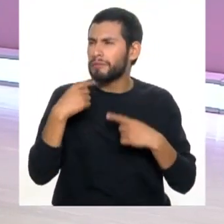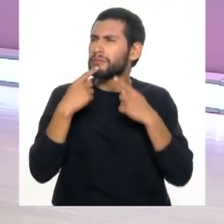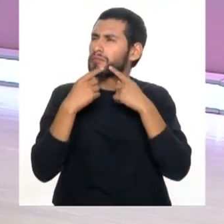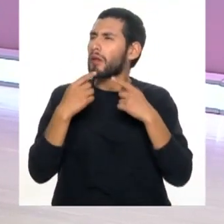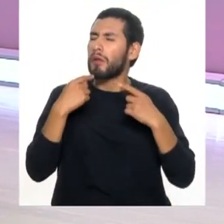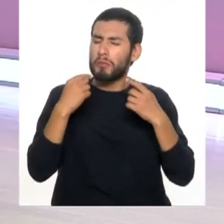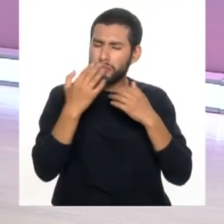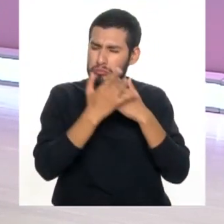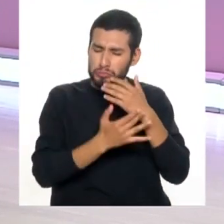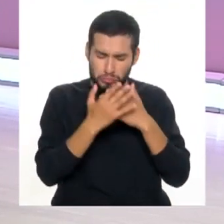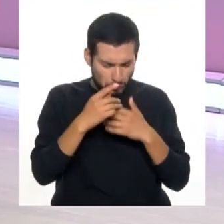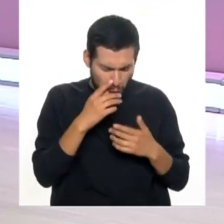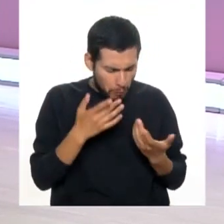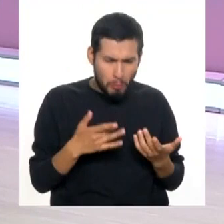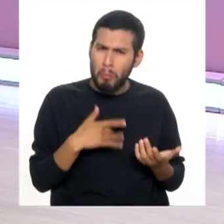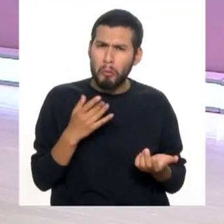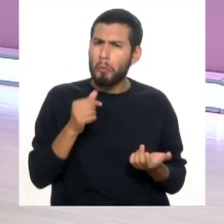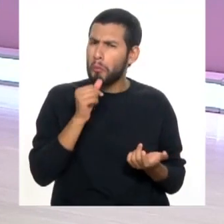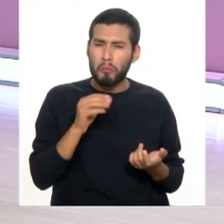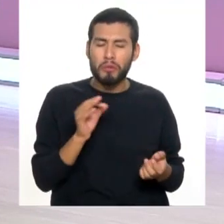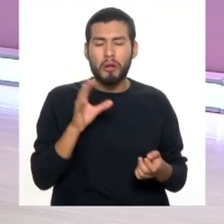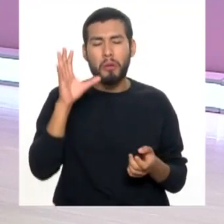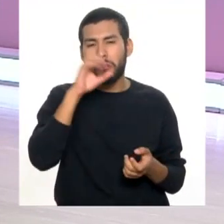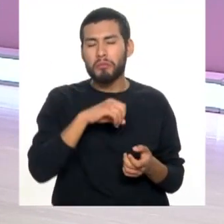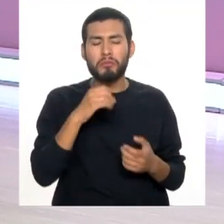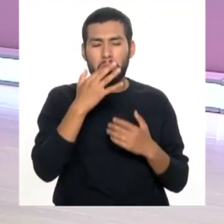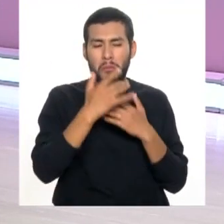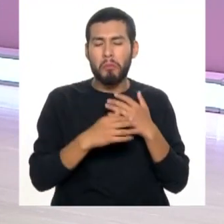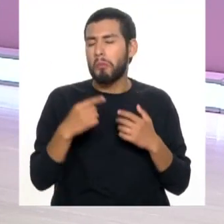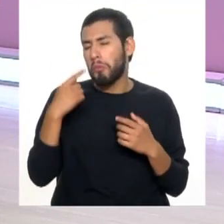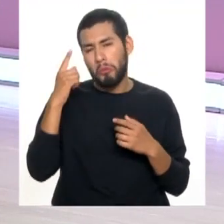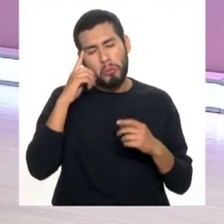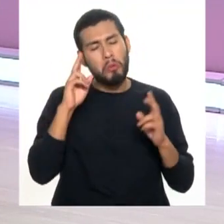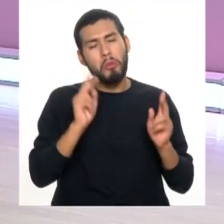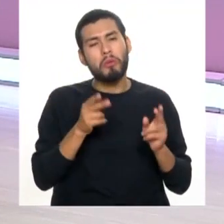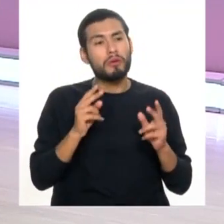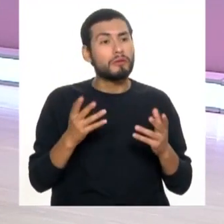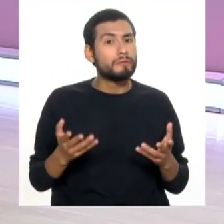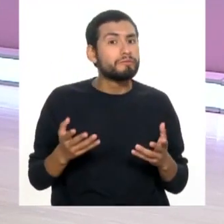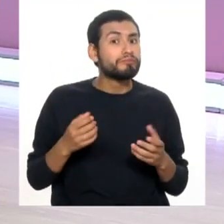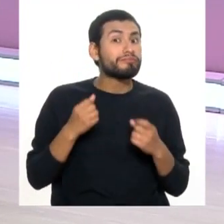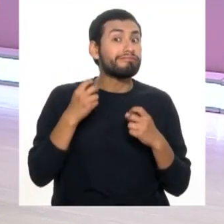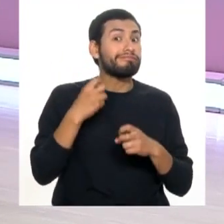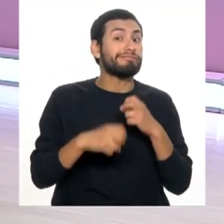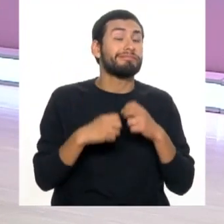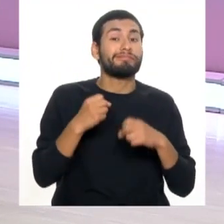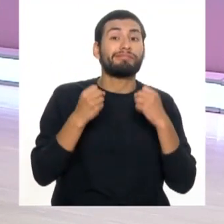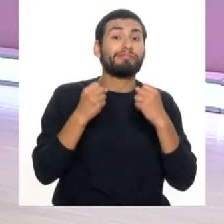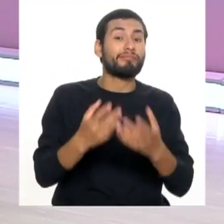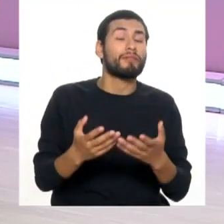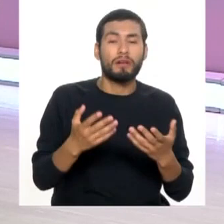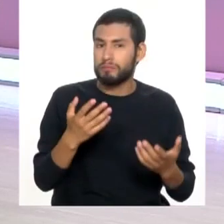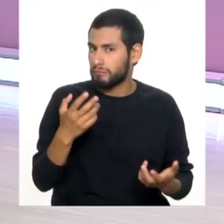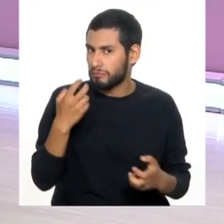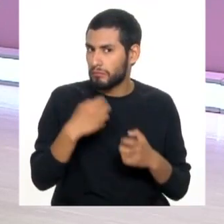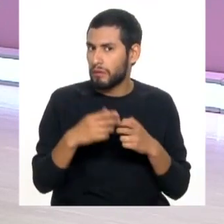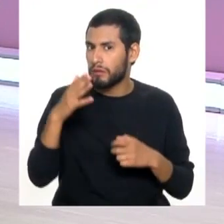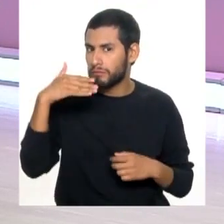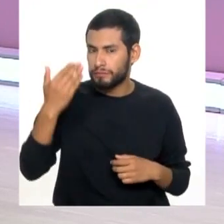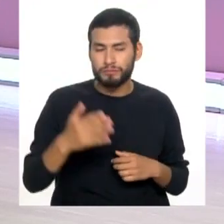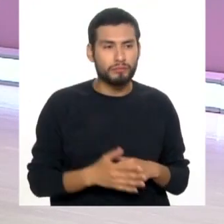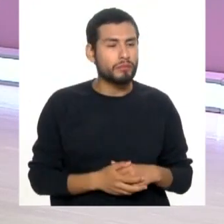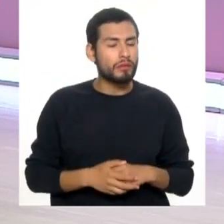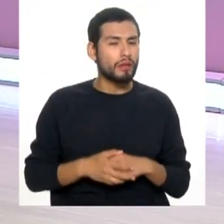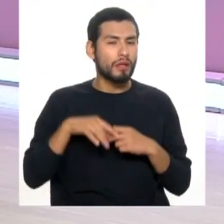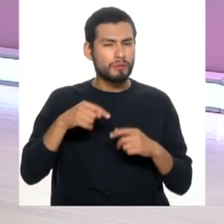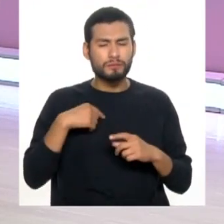doliendo. Pero la gingivitis a veces uno naturaliza el sangrado, la inflamación y las consecuencias son realmente muy complicadas más adelante. Y en eso